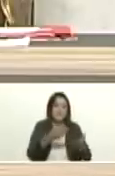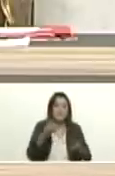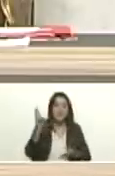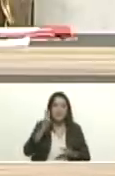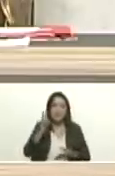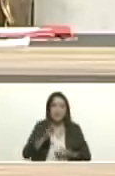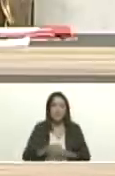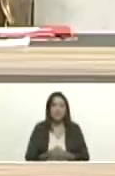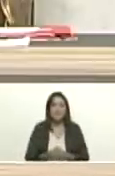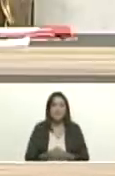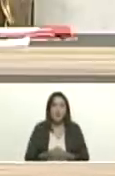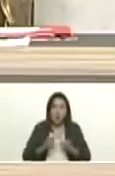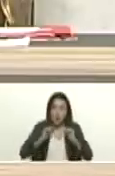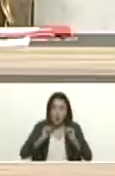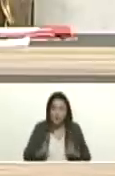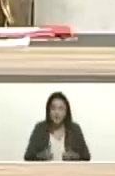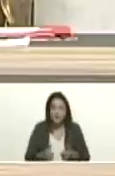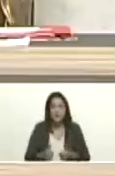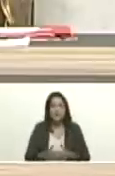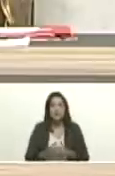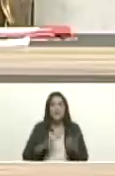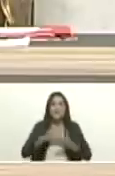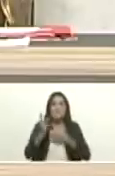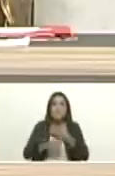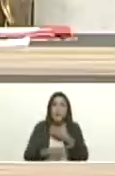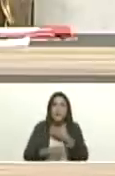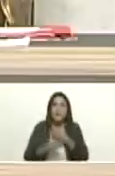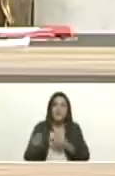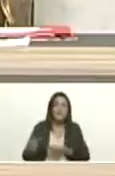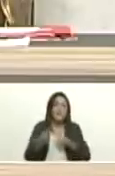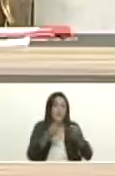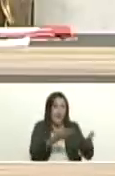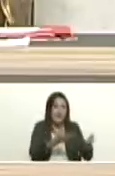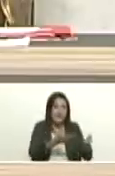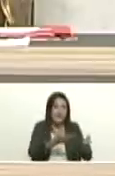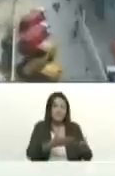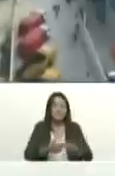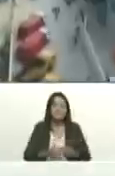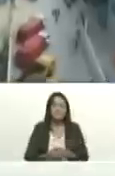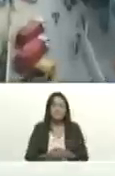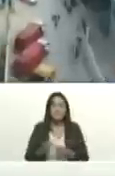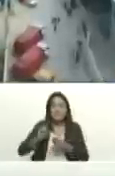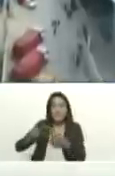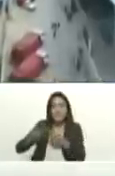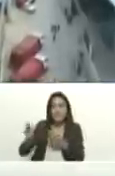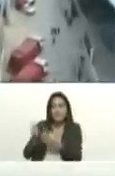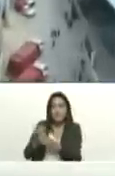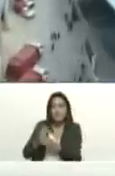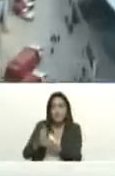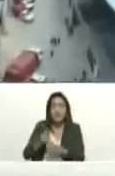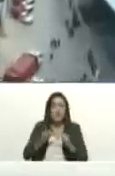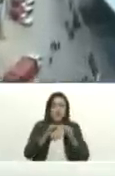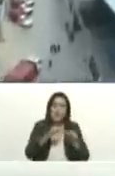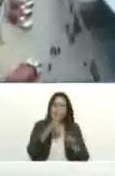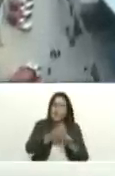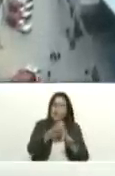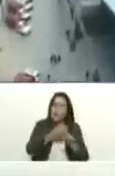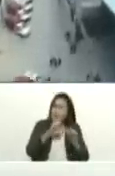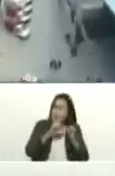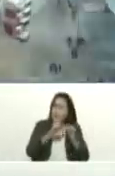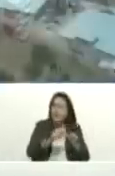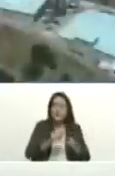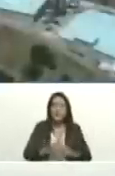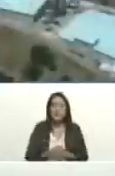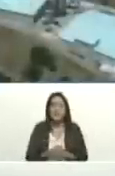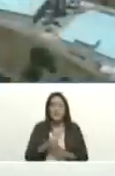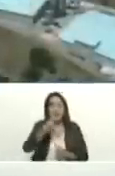arranca pues el plan de entrega de bienes incautados y seguimos en combate permanente porque